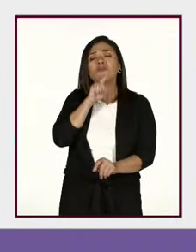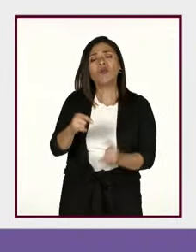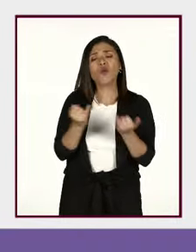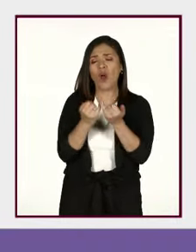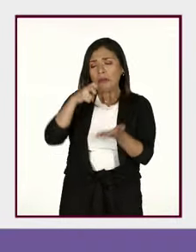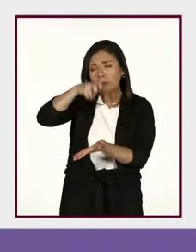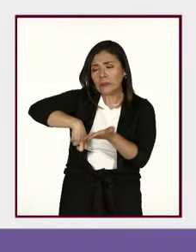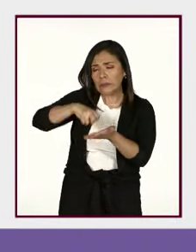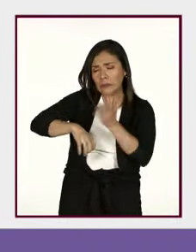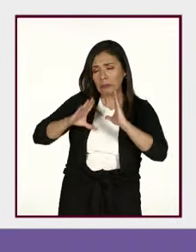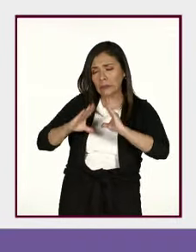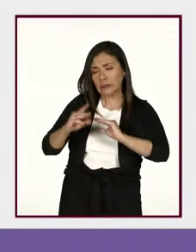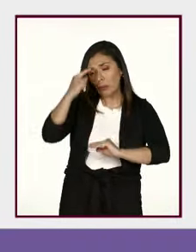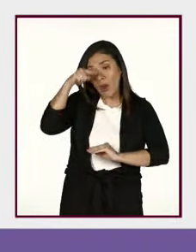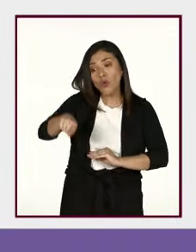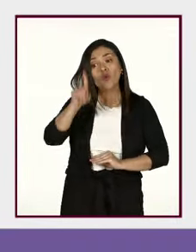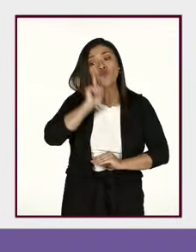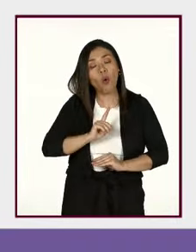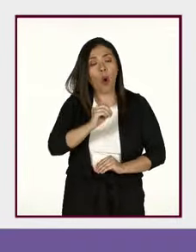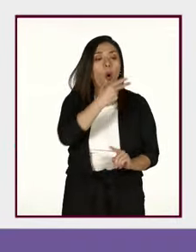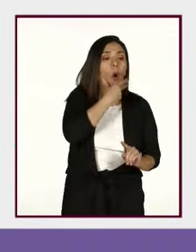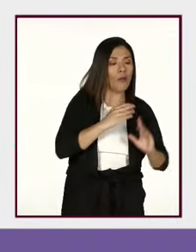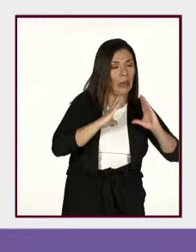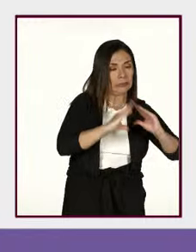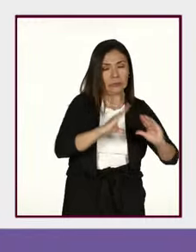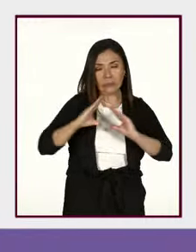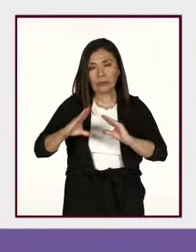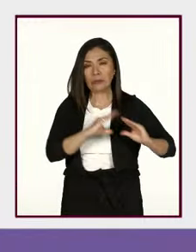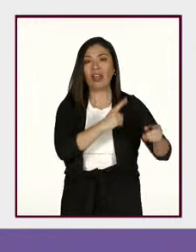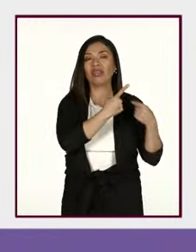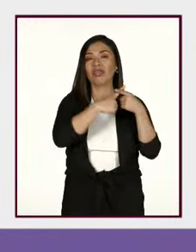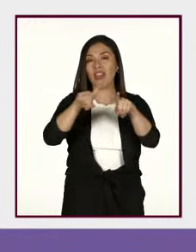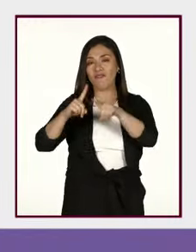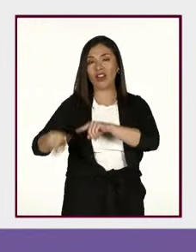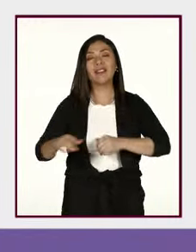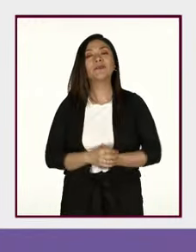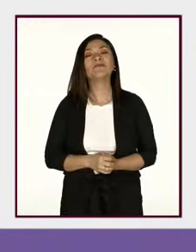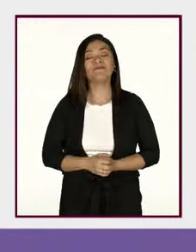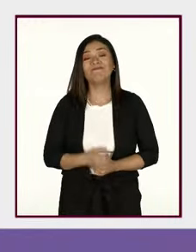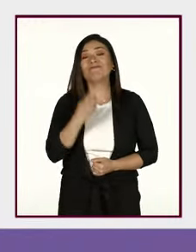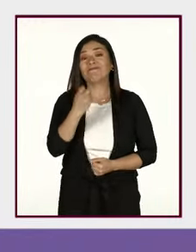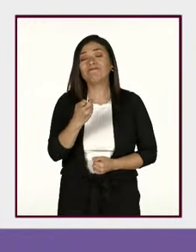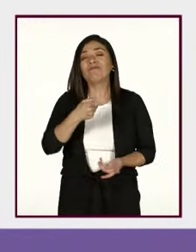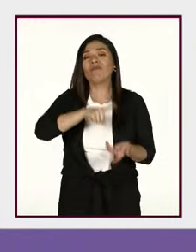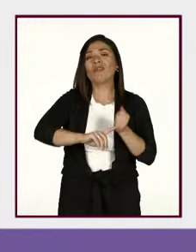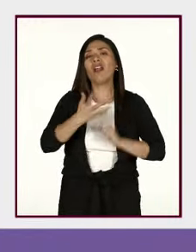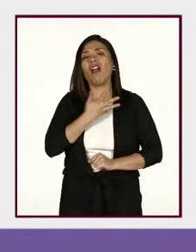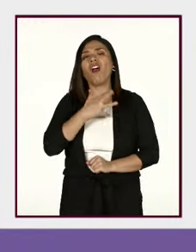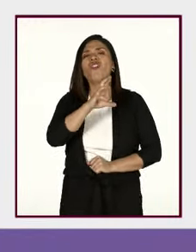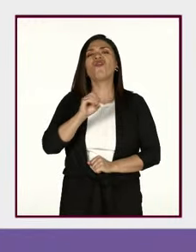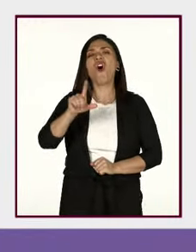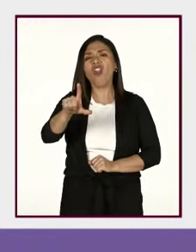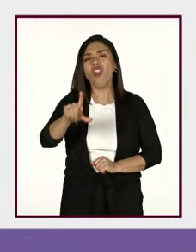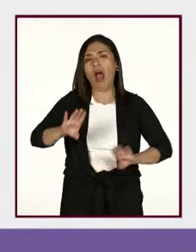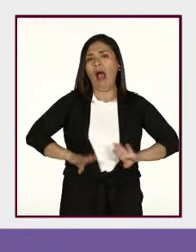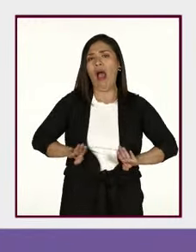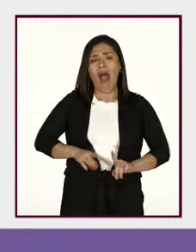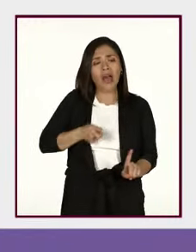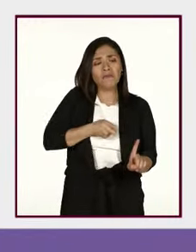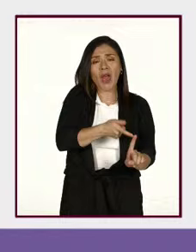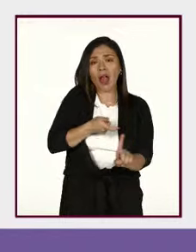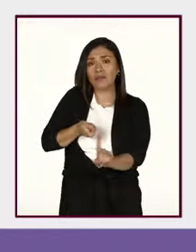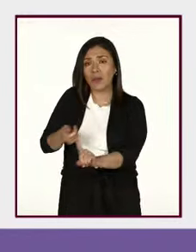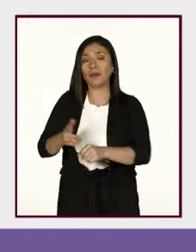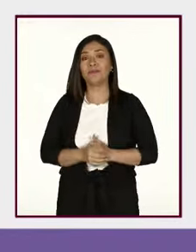para ser hombres y mujeres. Esto nos atribuye roles y estereotipos. Entonces, el